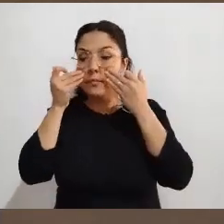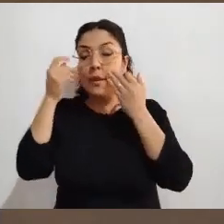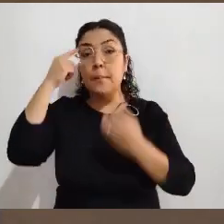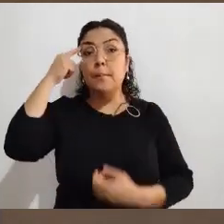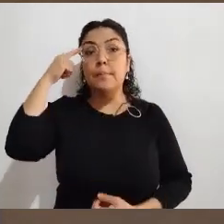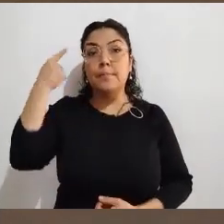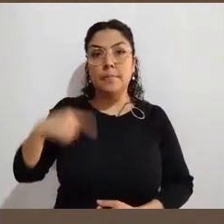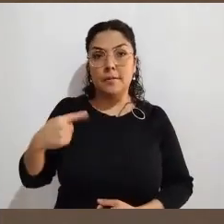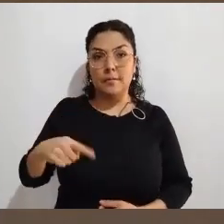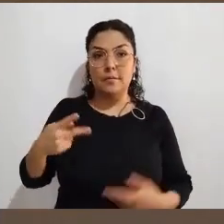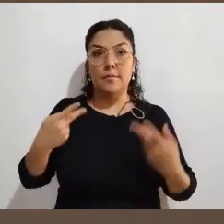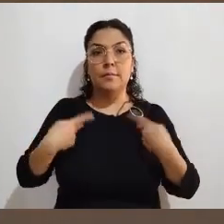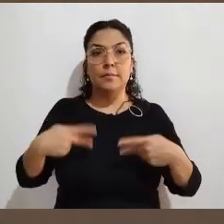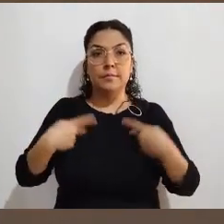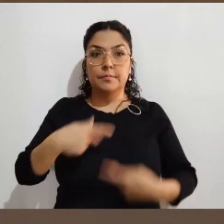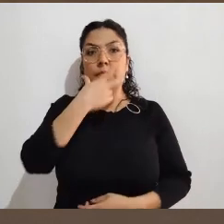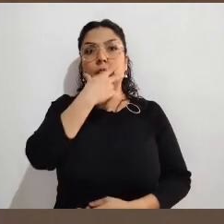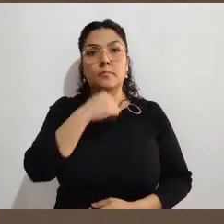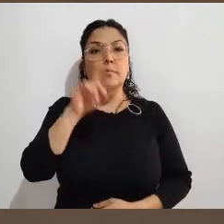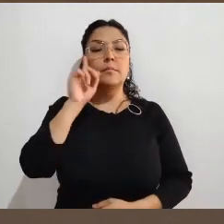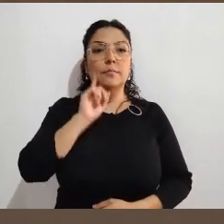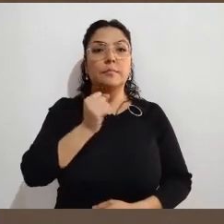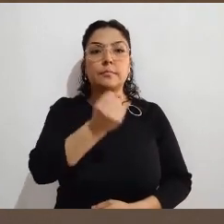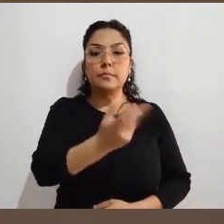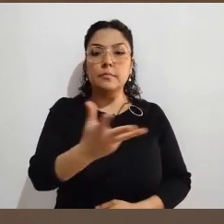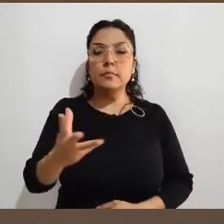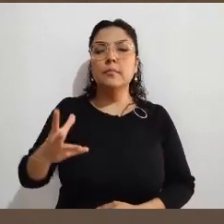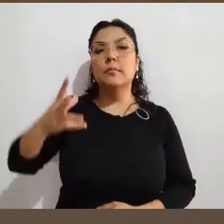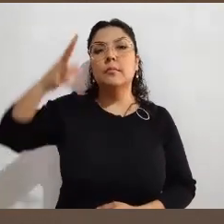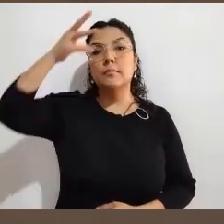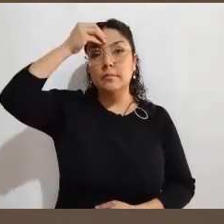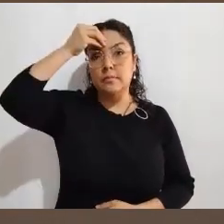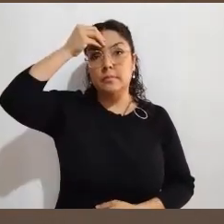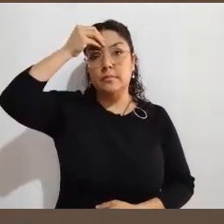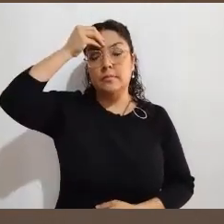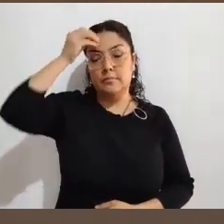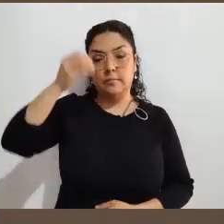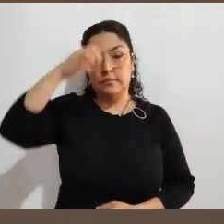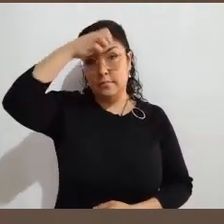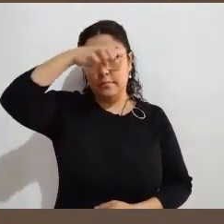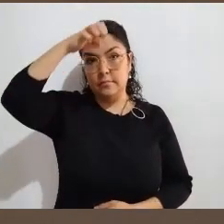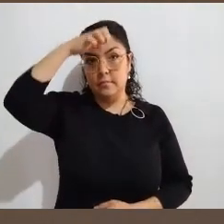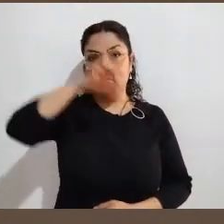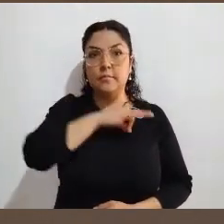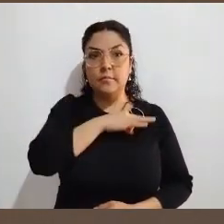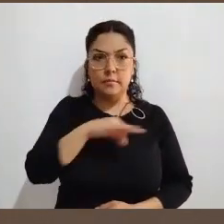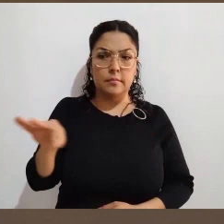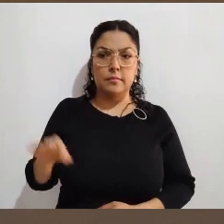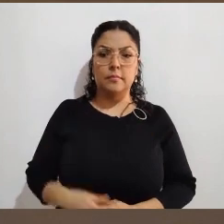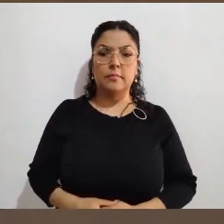fundamental es que el ciudadano o la ciudadana conozca de primera mano cómo se desarrolla un proceso electoral y forme una opinión